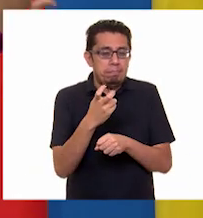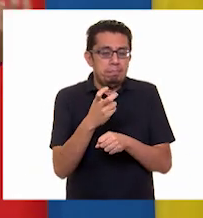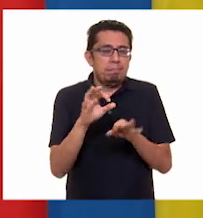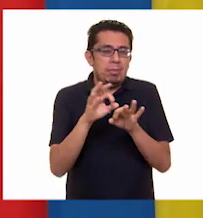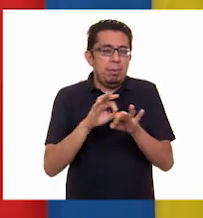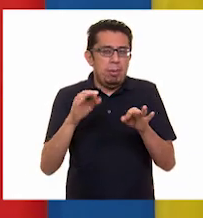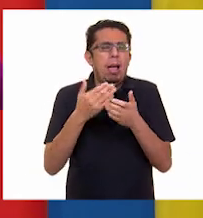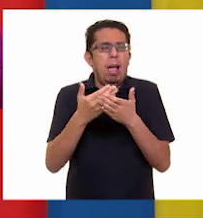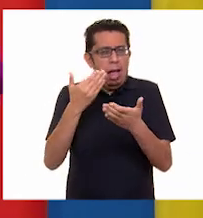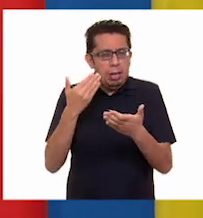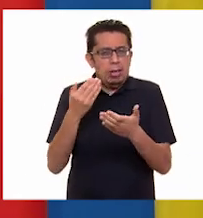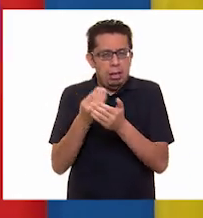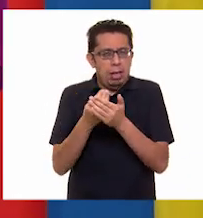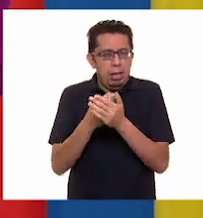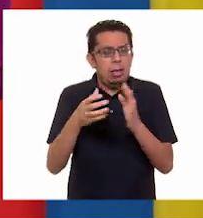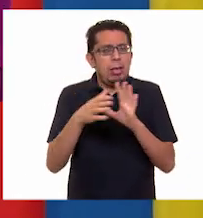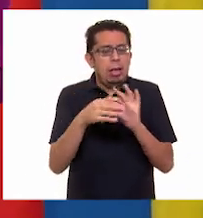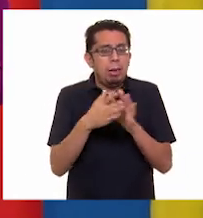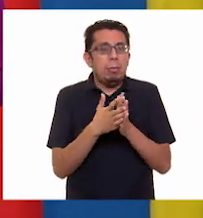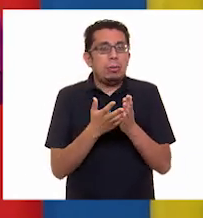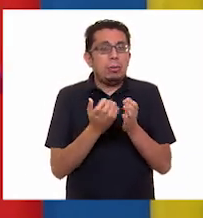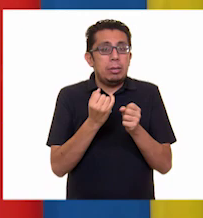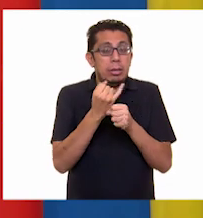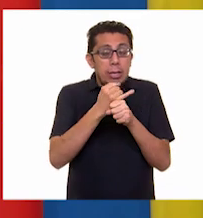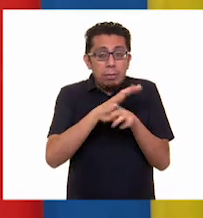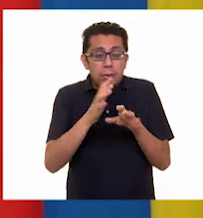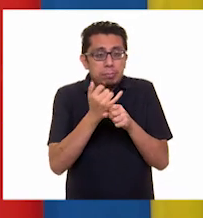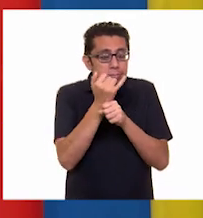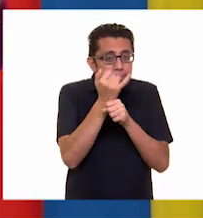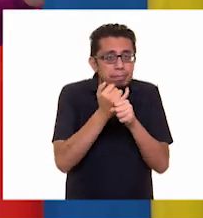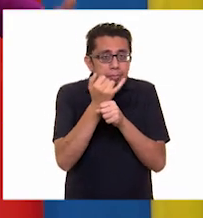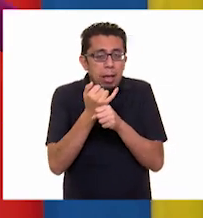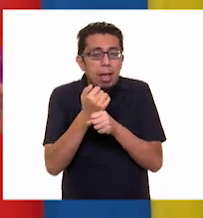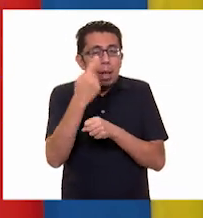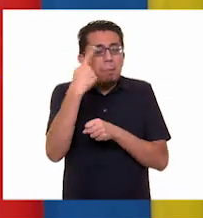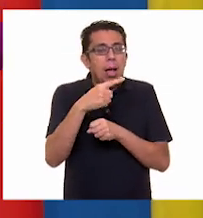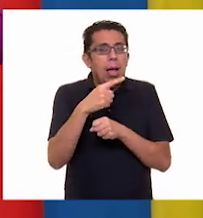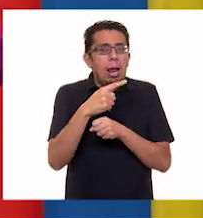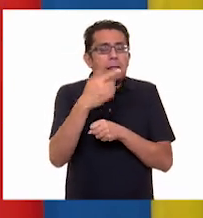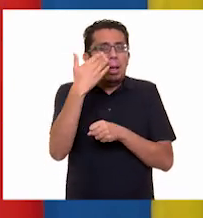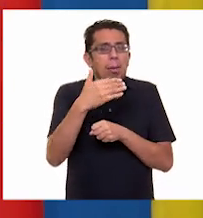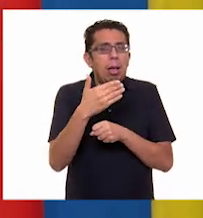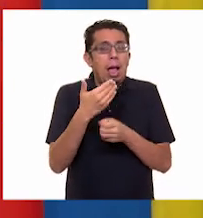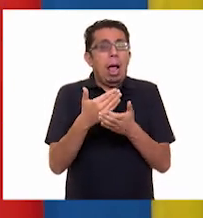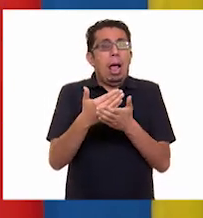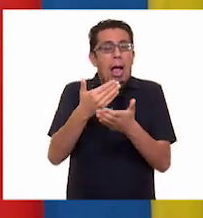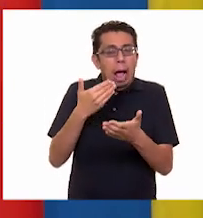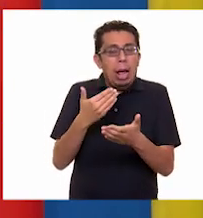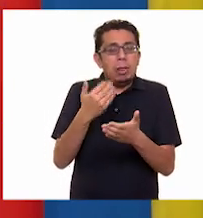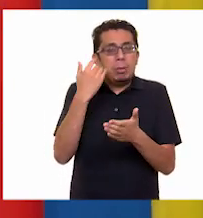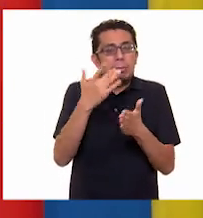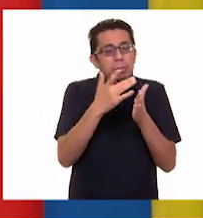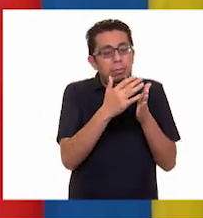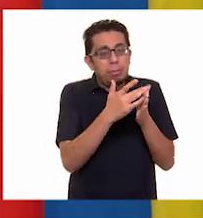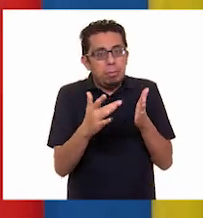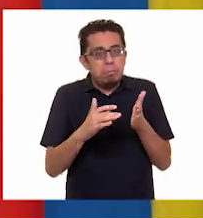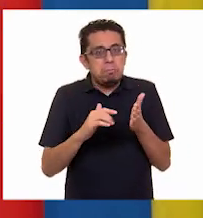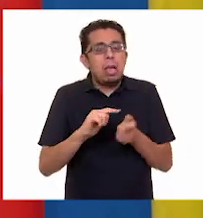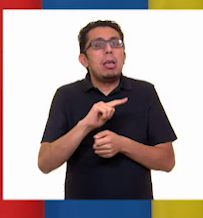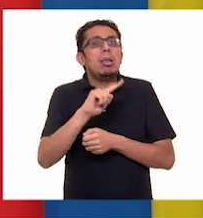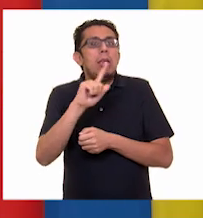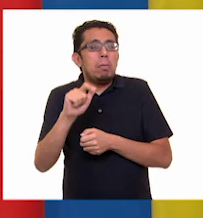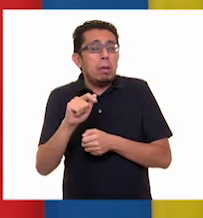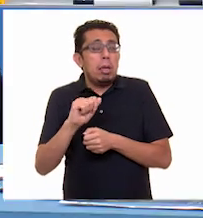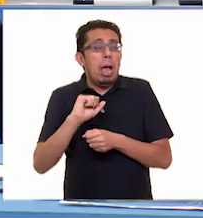vimos en la clase pasada, que busquemos información para saber qué hacer antes, durante y después de una situación de